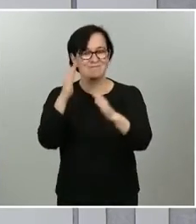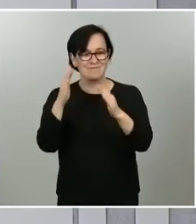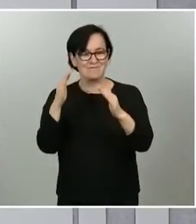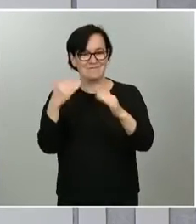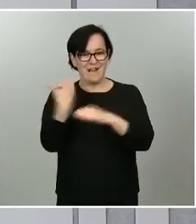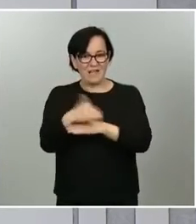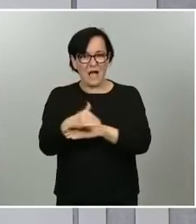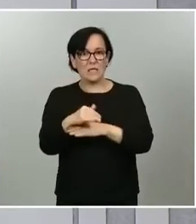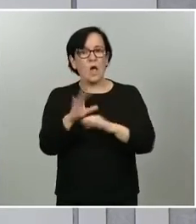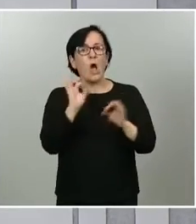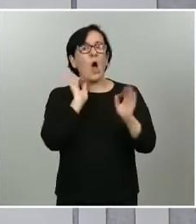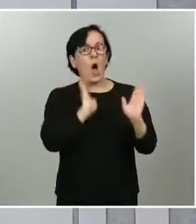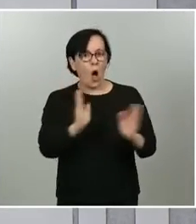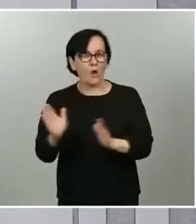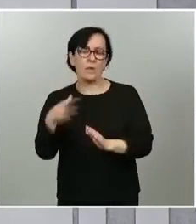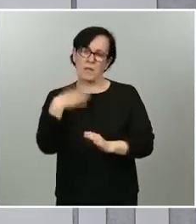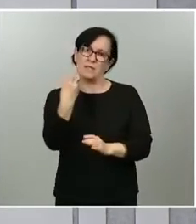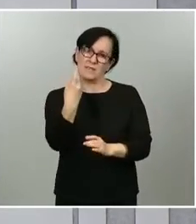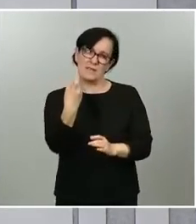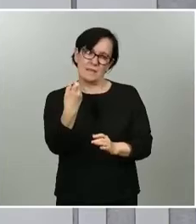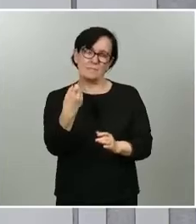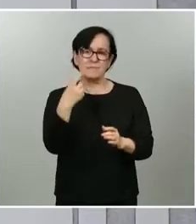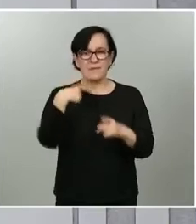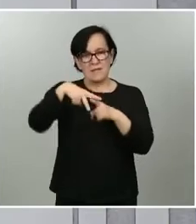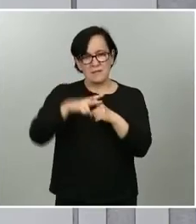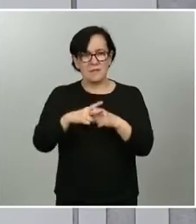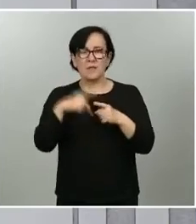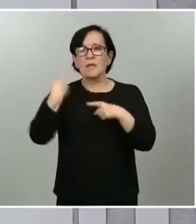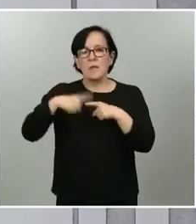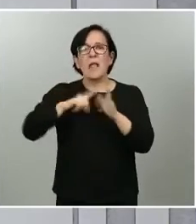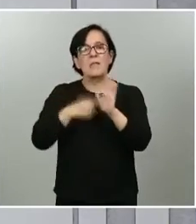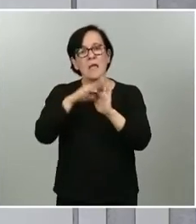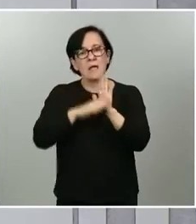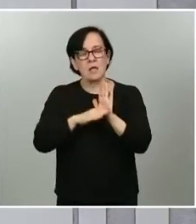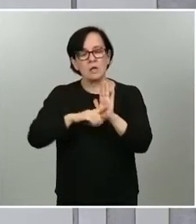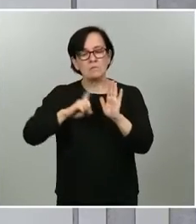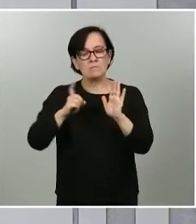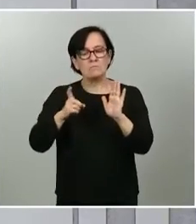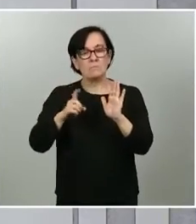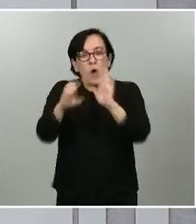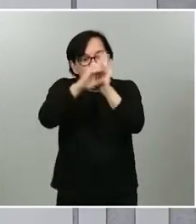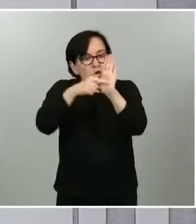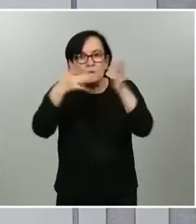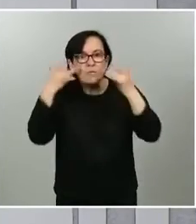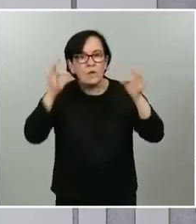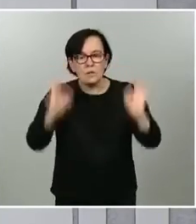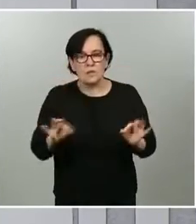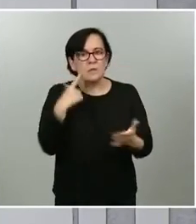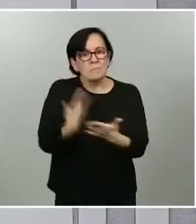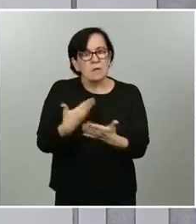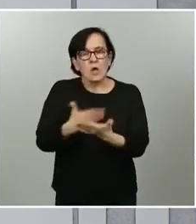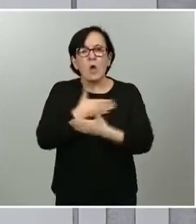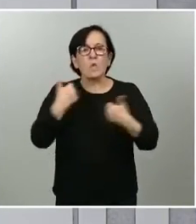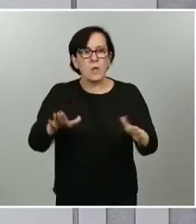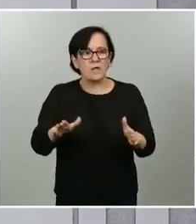requiere todavía tener esta herramienta este instrumento legal plenamente constitucional y más garantista que cualquiera de las